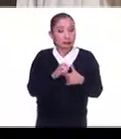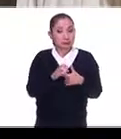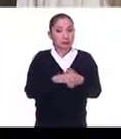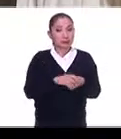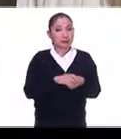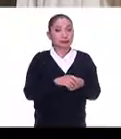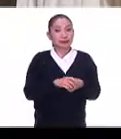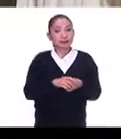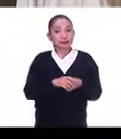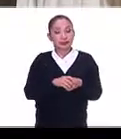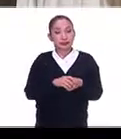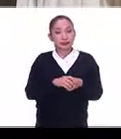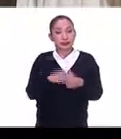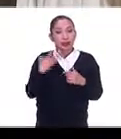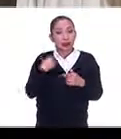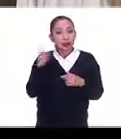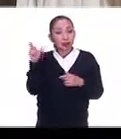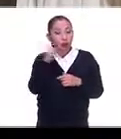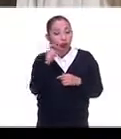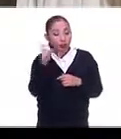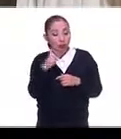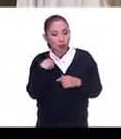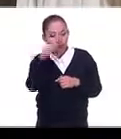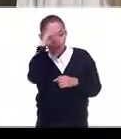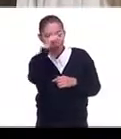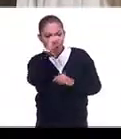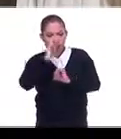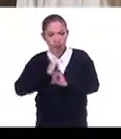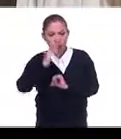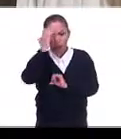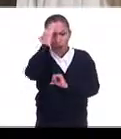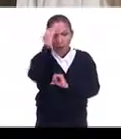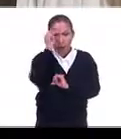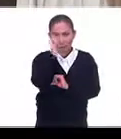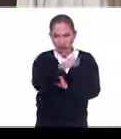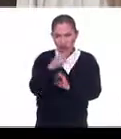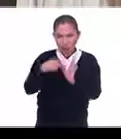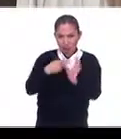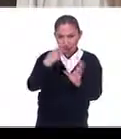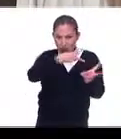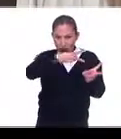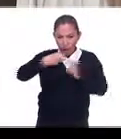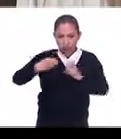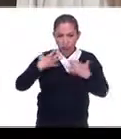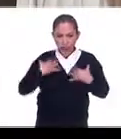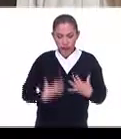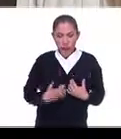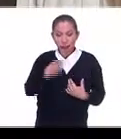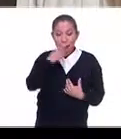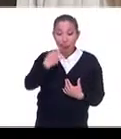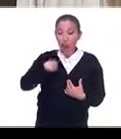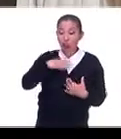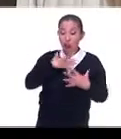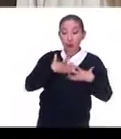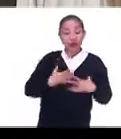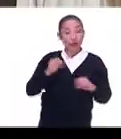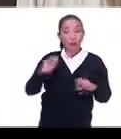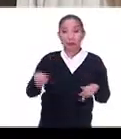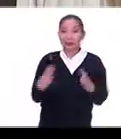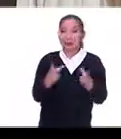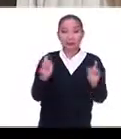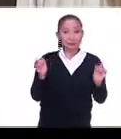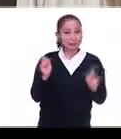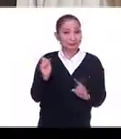la, el posicionamiento de la autoridad en esa ocasión dice, es que nuestra blusa no está en venta,